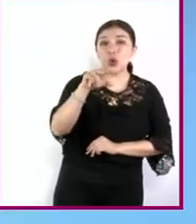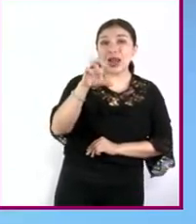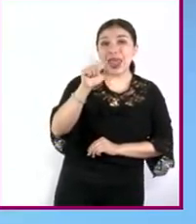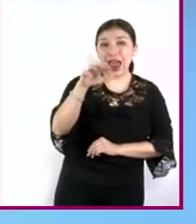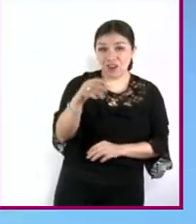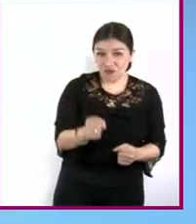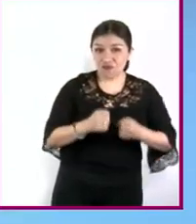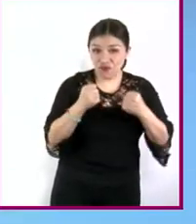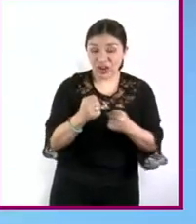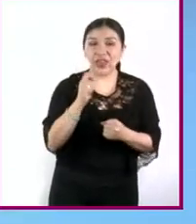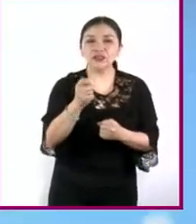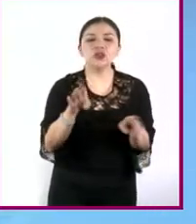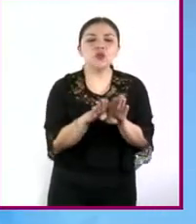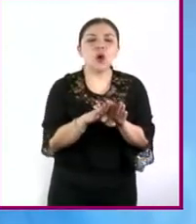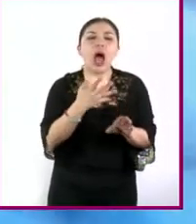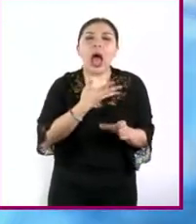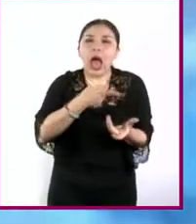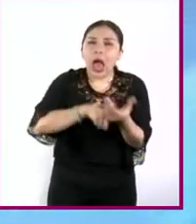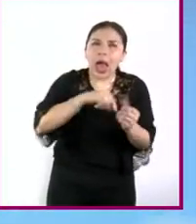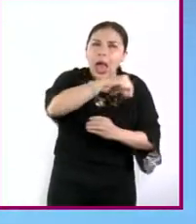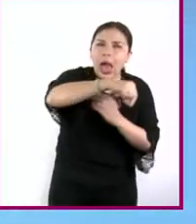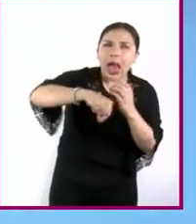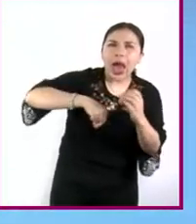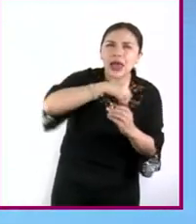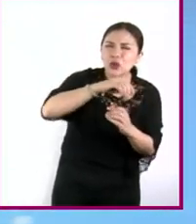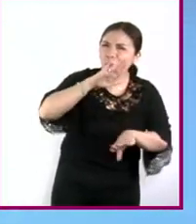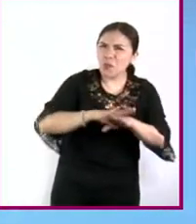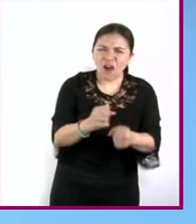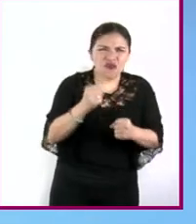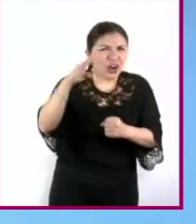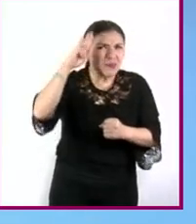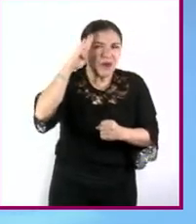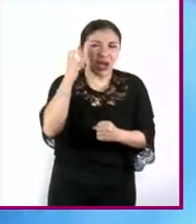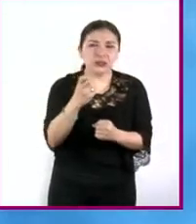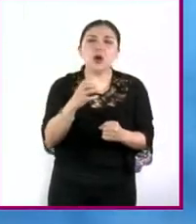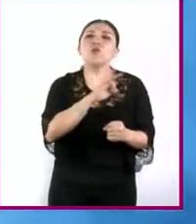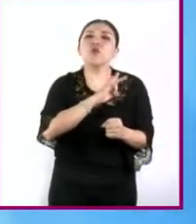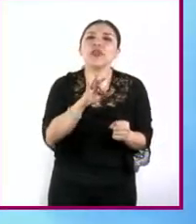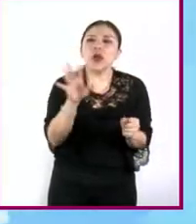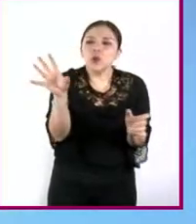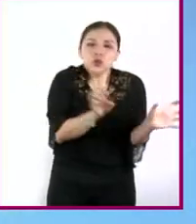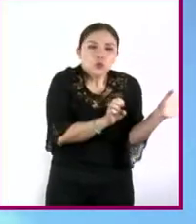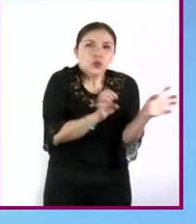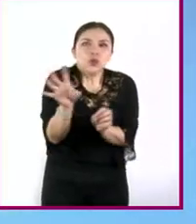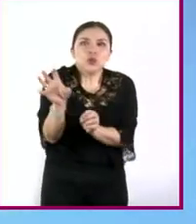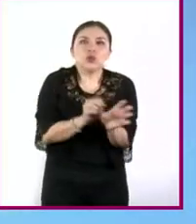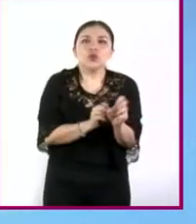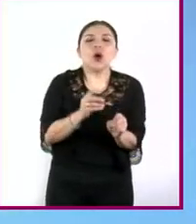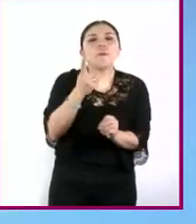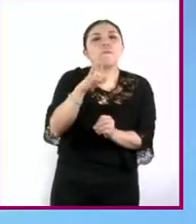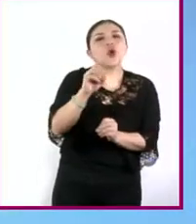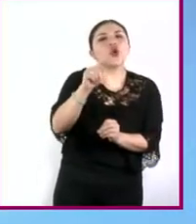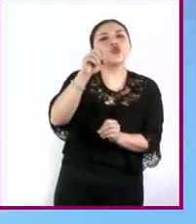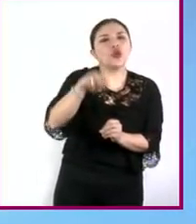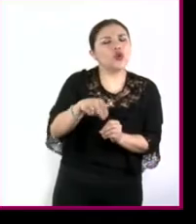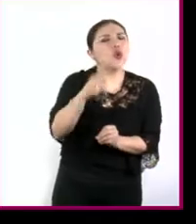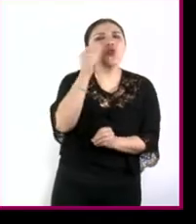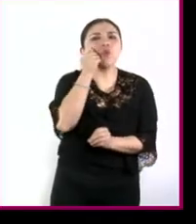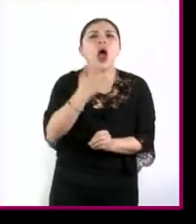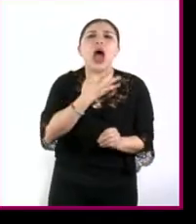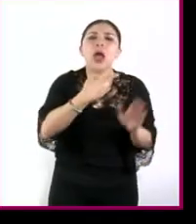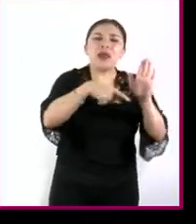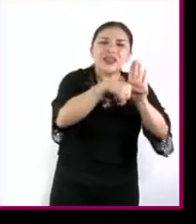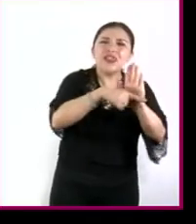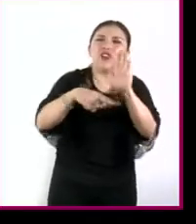protones dentro de un átomo es tan fuerte que permite que los protones se unan a pesar de que estos tengan la misma carga eléctrica